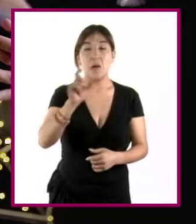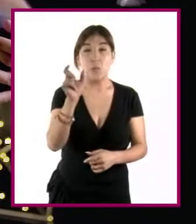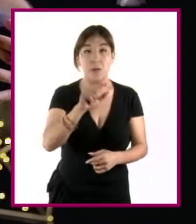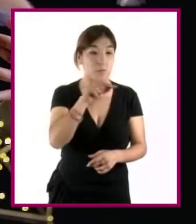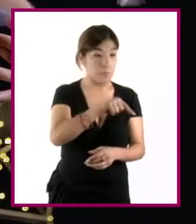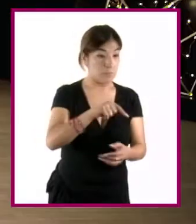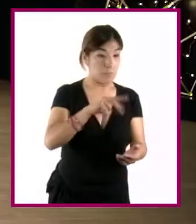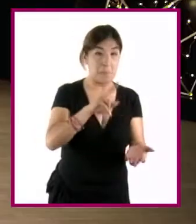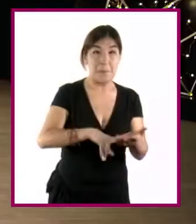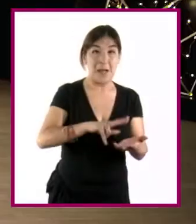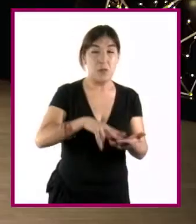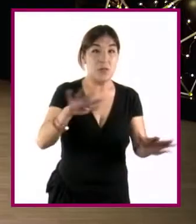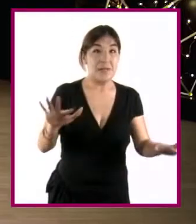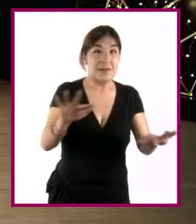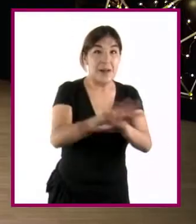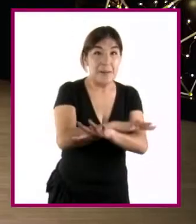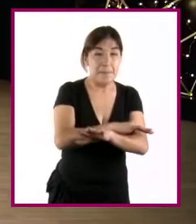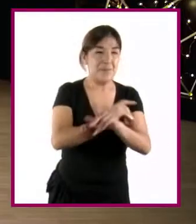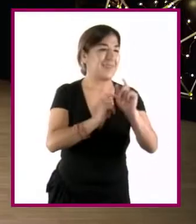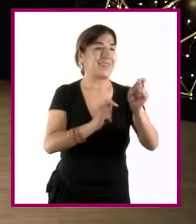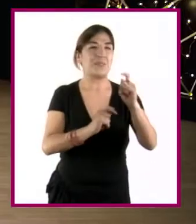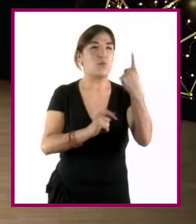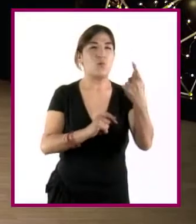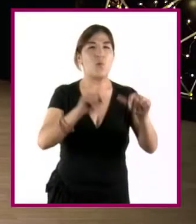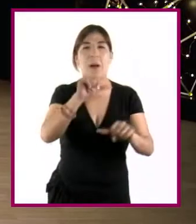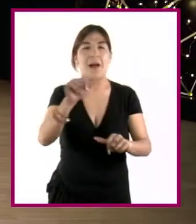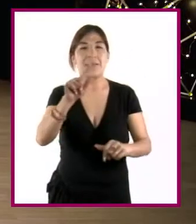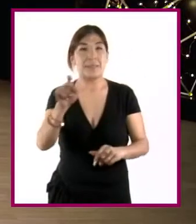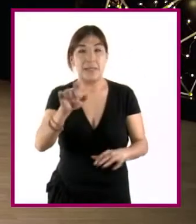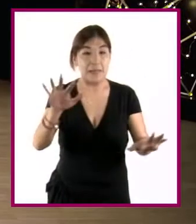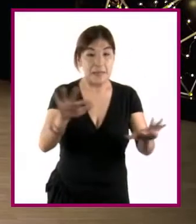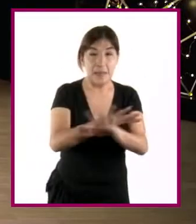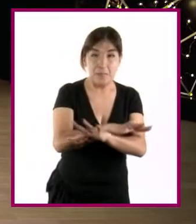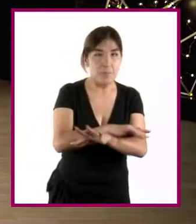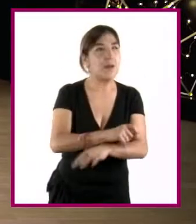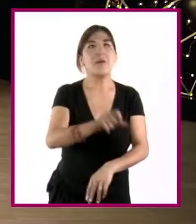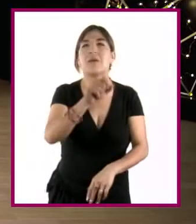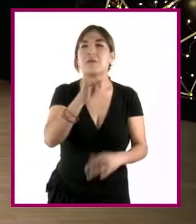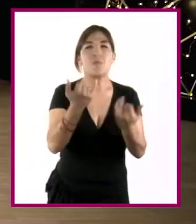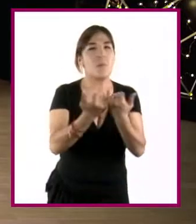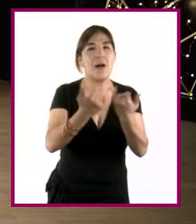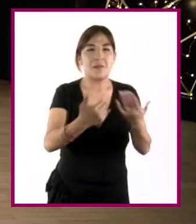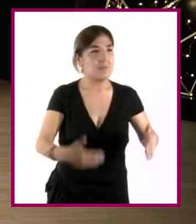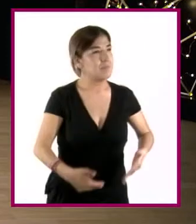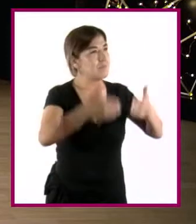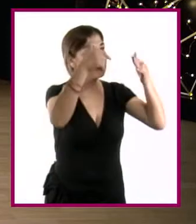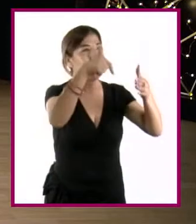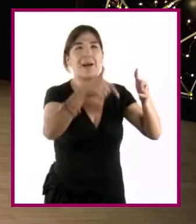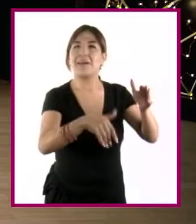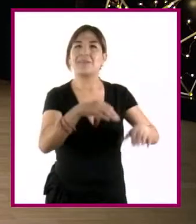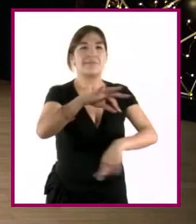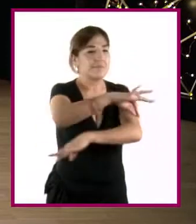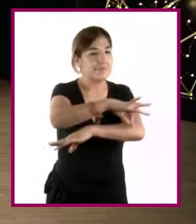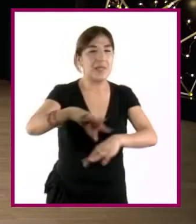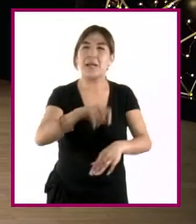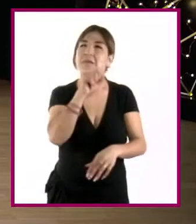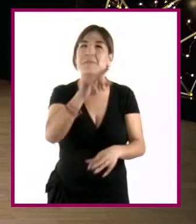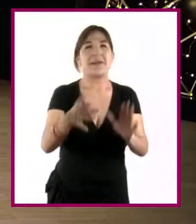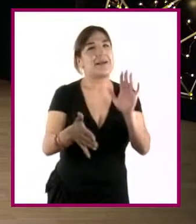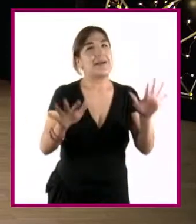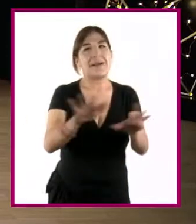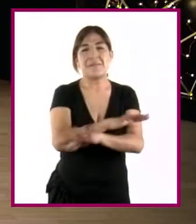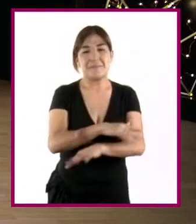que las medidas en el plano sigan correspondiendo a la realidad, también cambiaría la medida de la barda en el plano. ¿O no y patea?